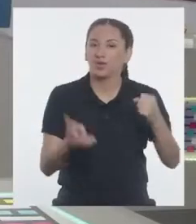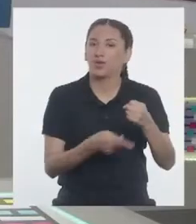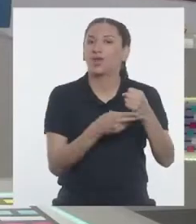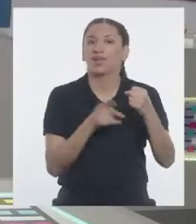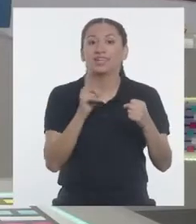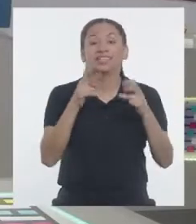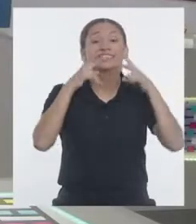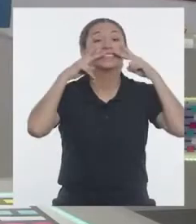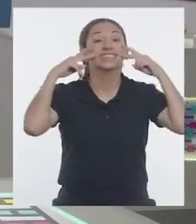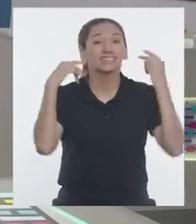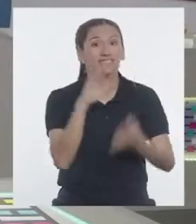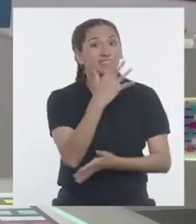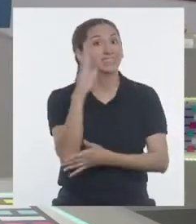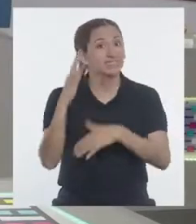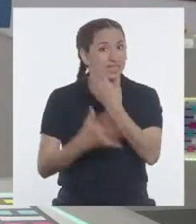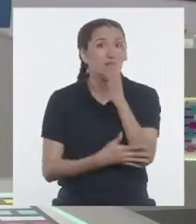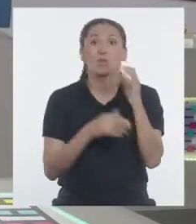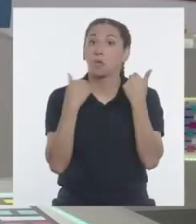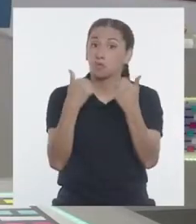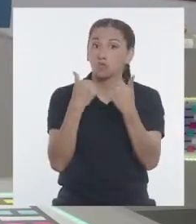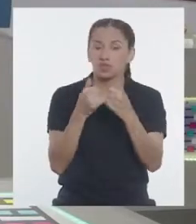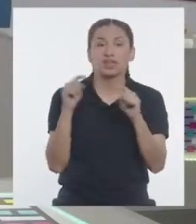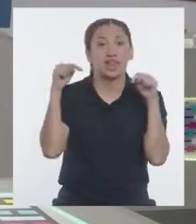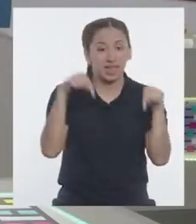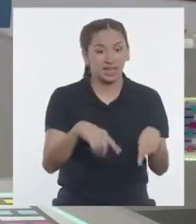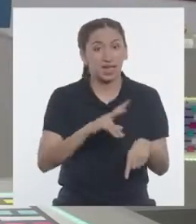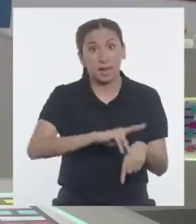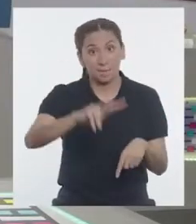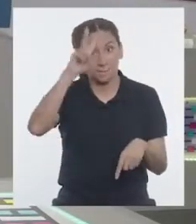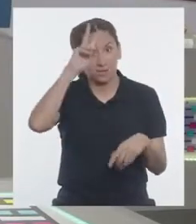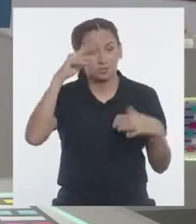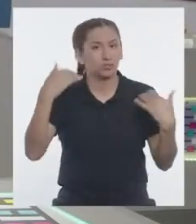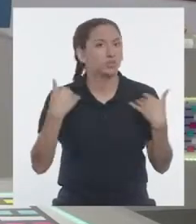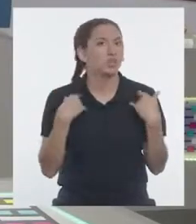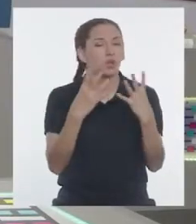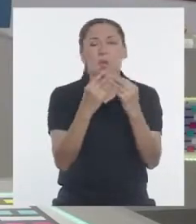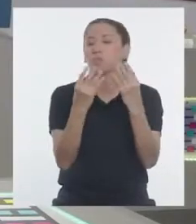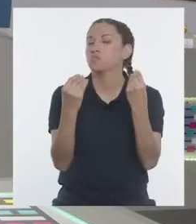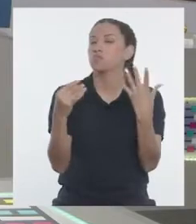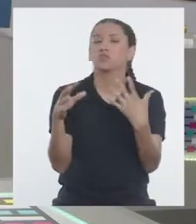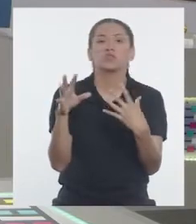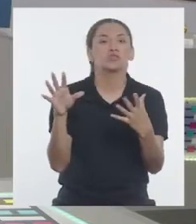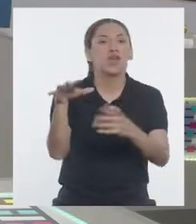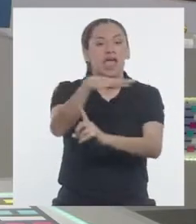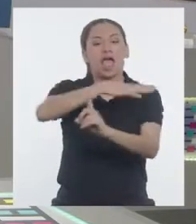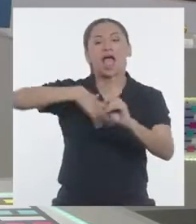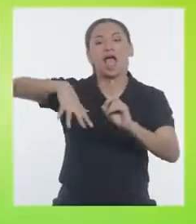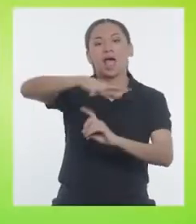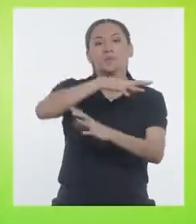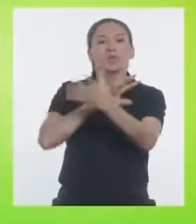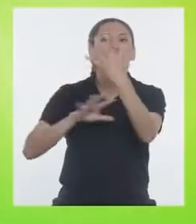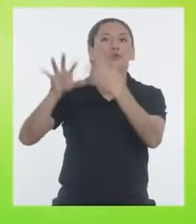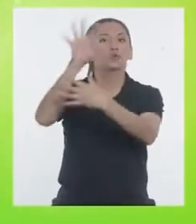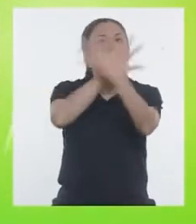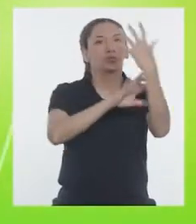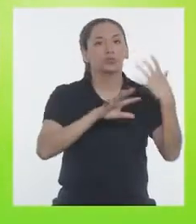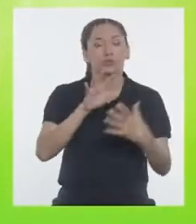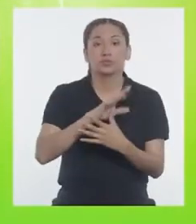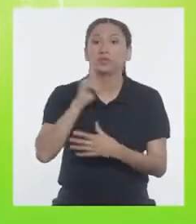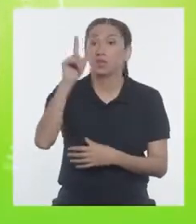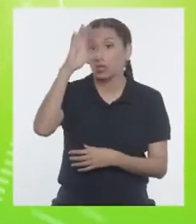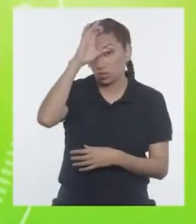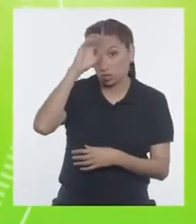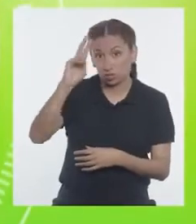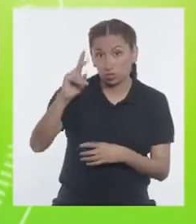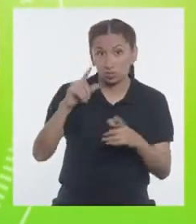la ventaja de la selva y es la ventaja del Perú de tener muchos ecosistemas. En el Cusco